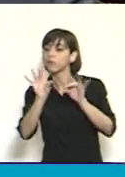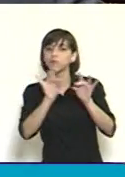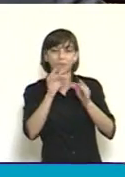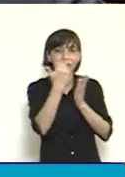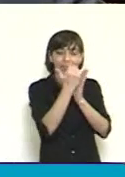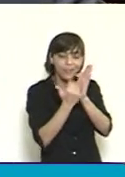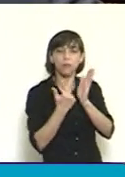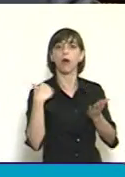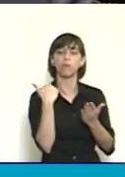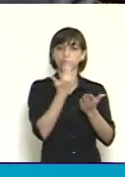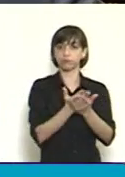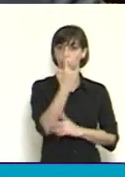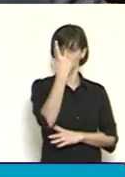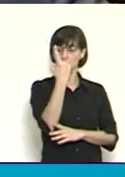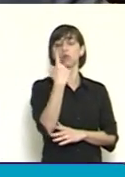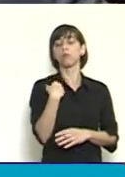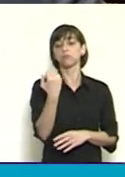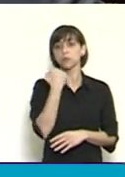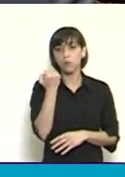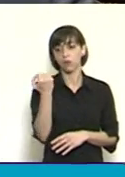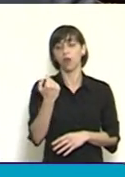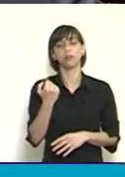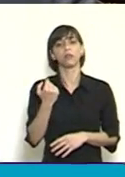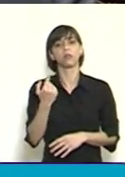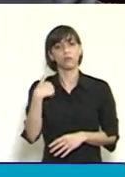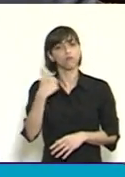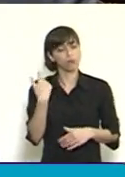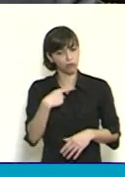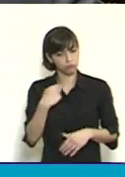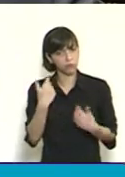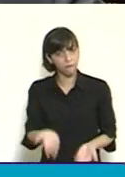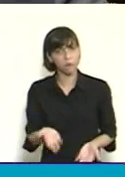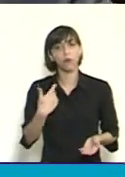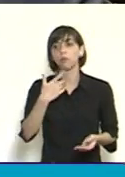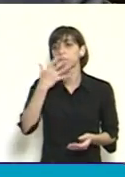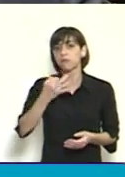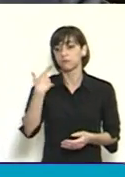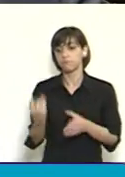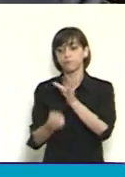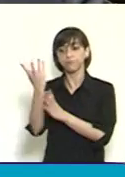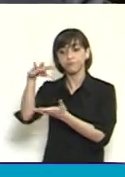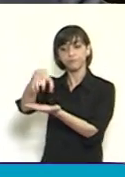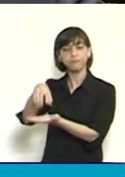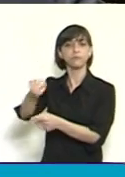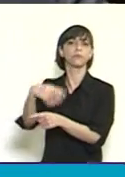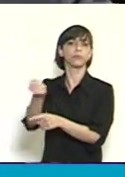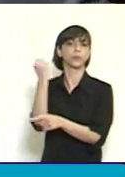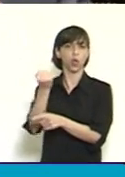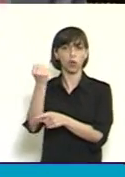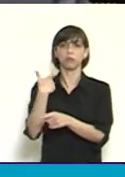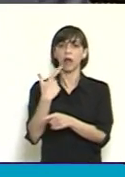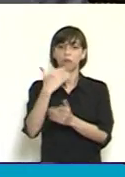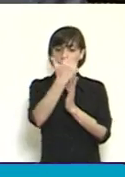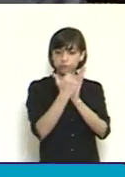diputada informante, la publicidad de la actuación de este organismo, nos parecía que eso era algo que podía darse con claridad en el texto,